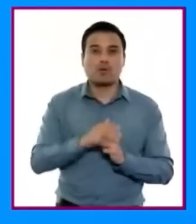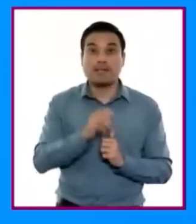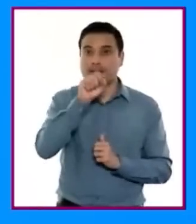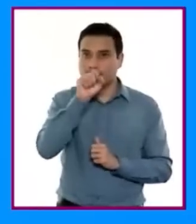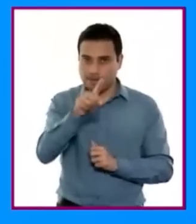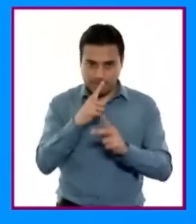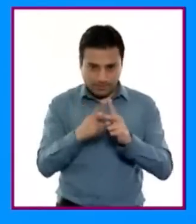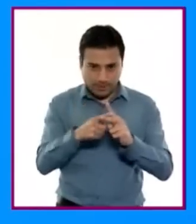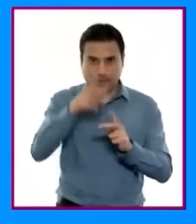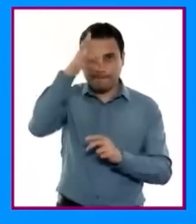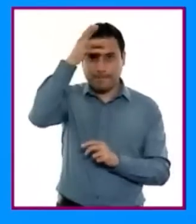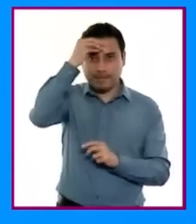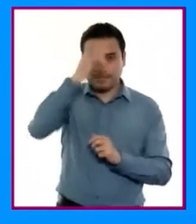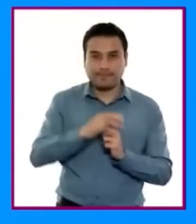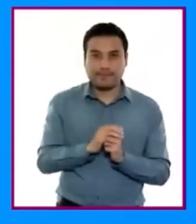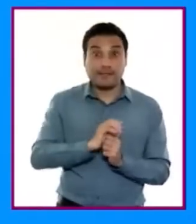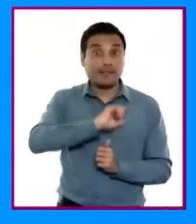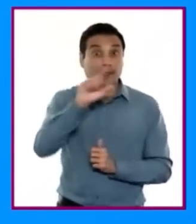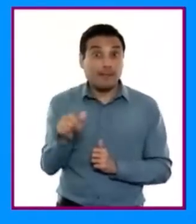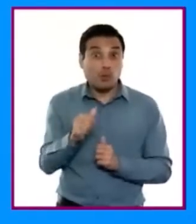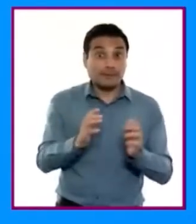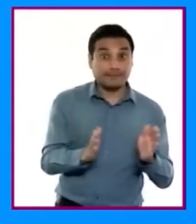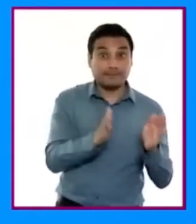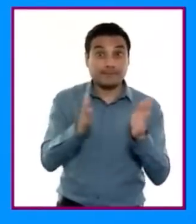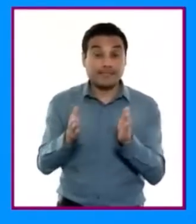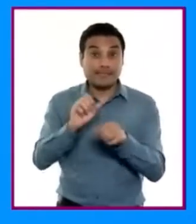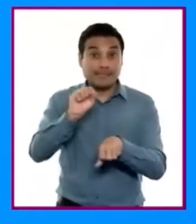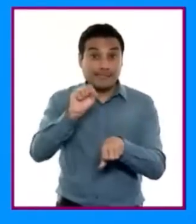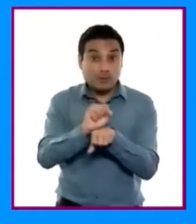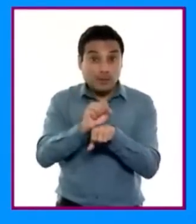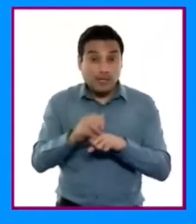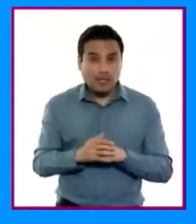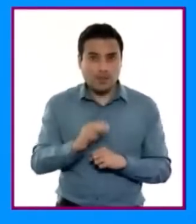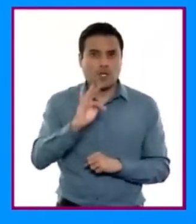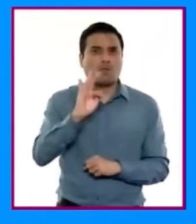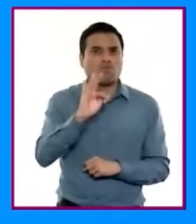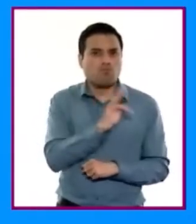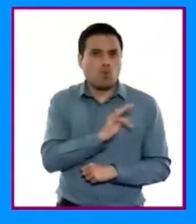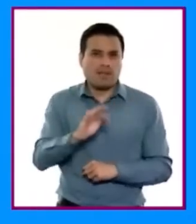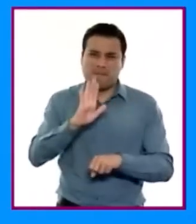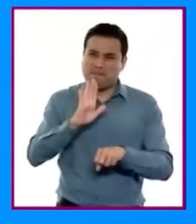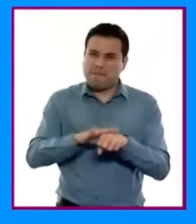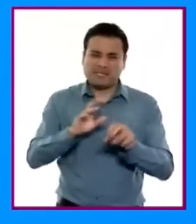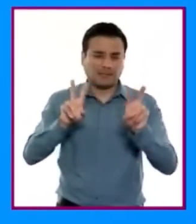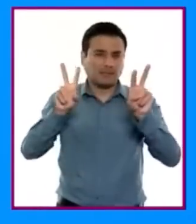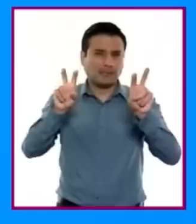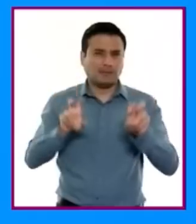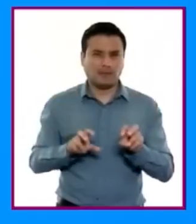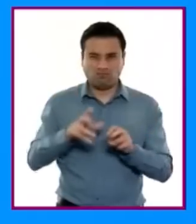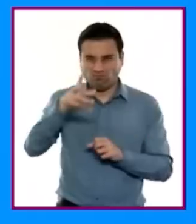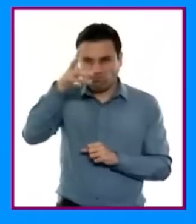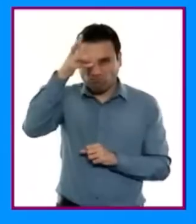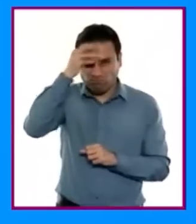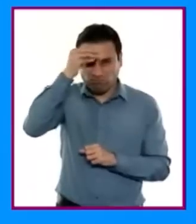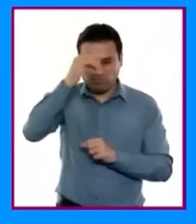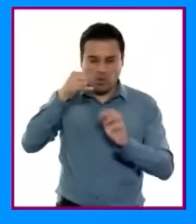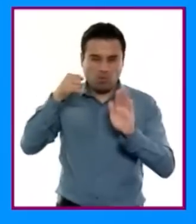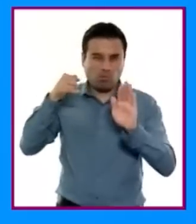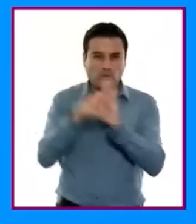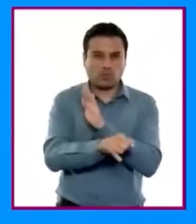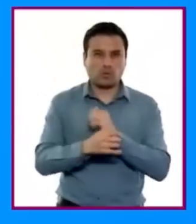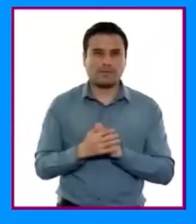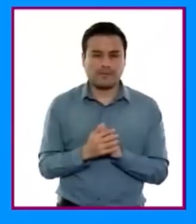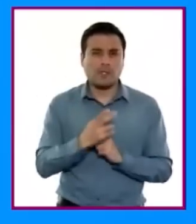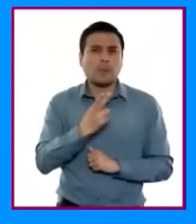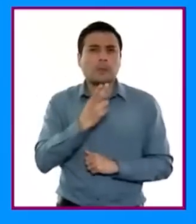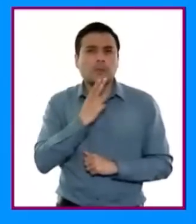con bases para que en la educación secundaria transiten a niveles de abstracción de mayor complejidad mediante la aplicación